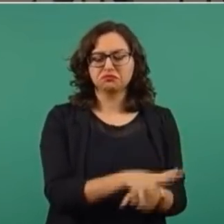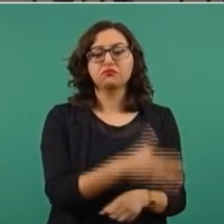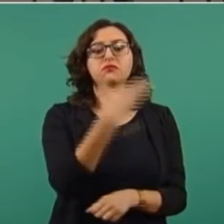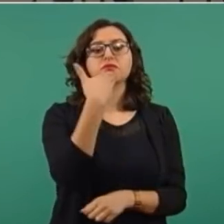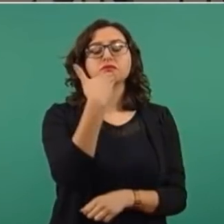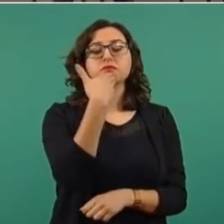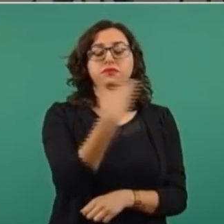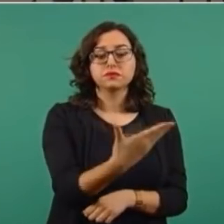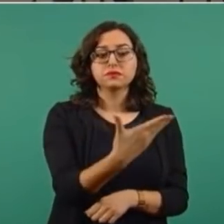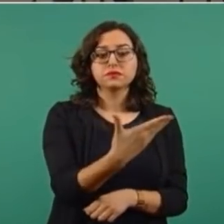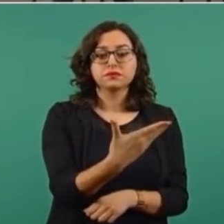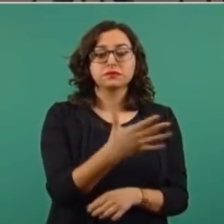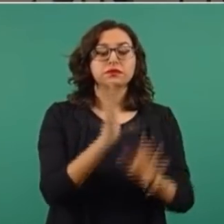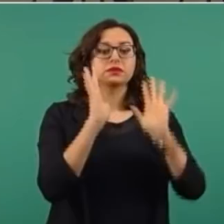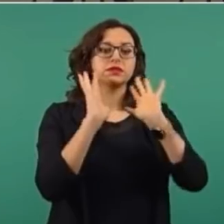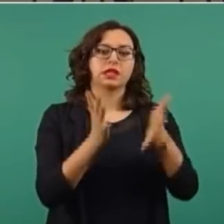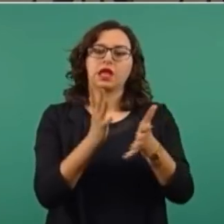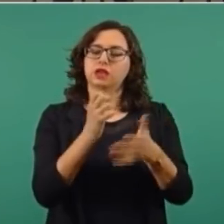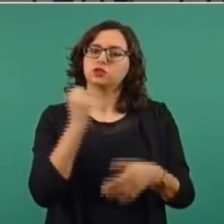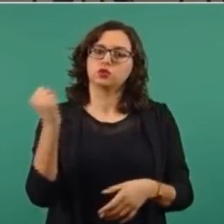ya se tiene el presupuesto,